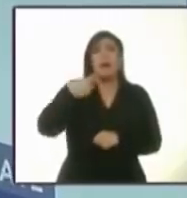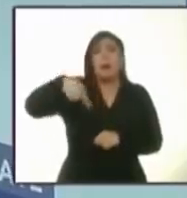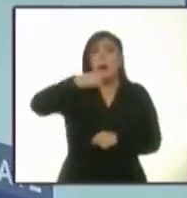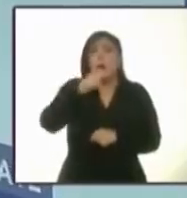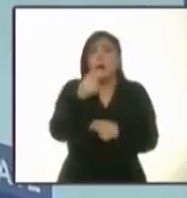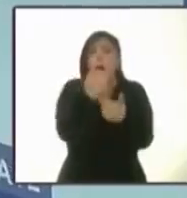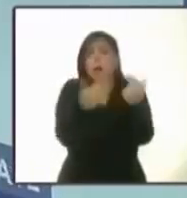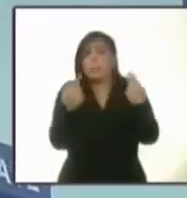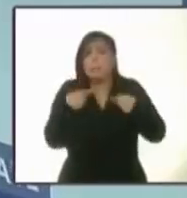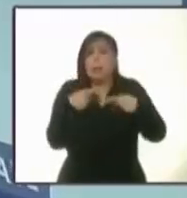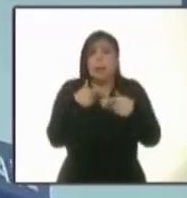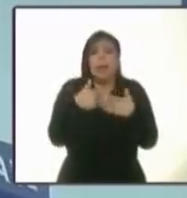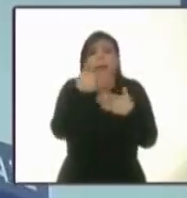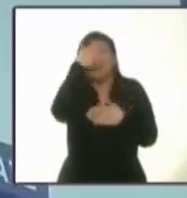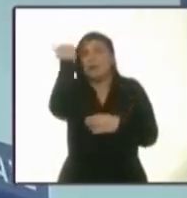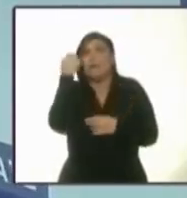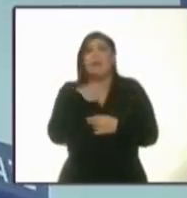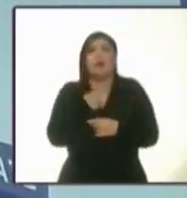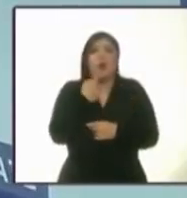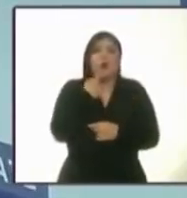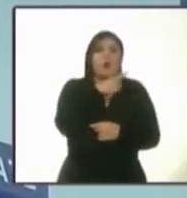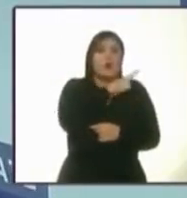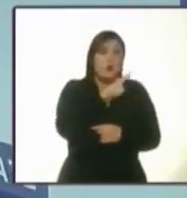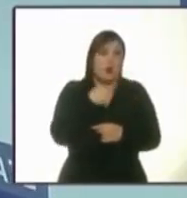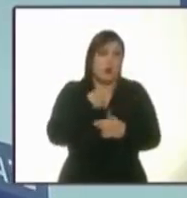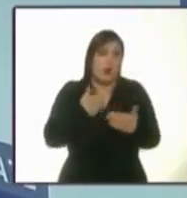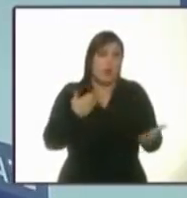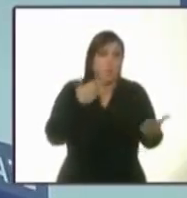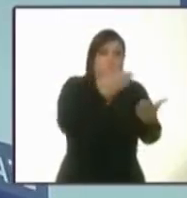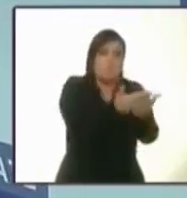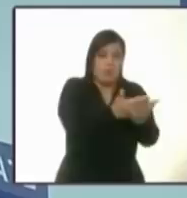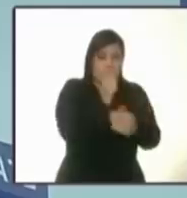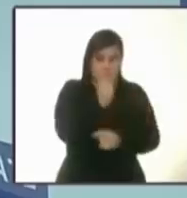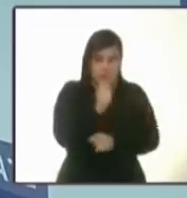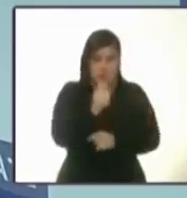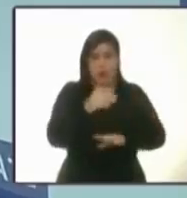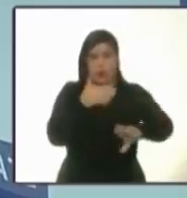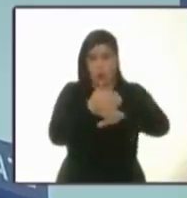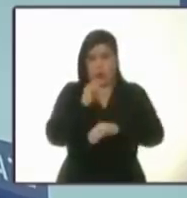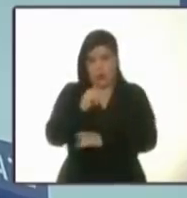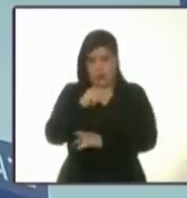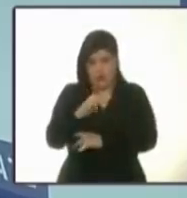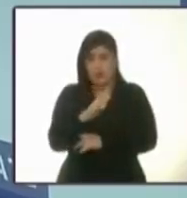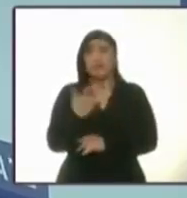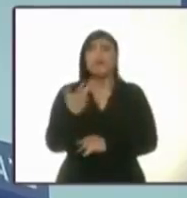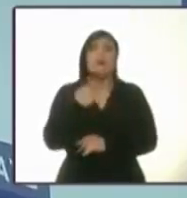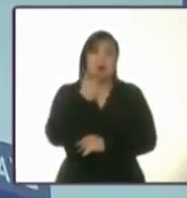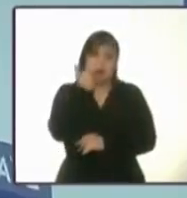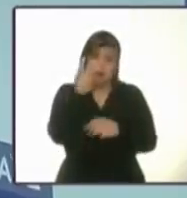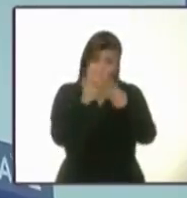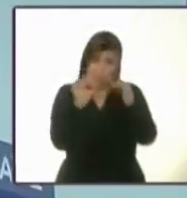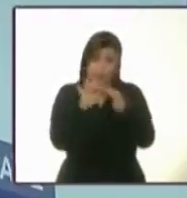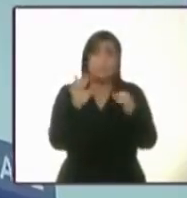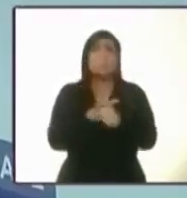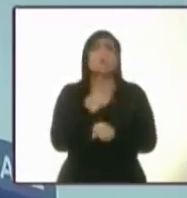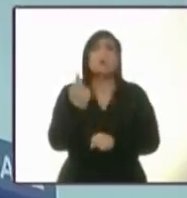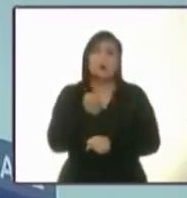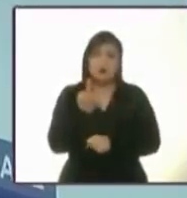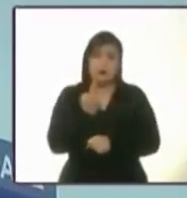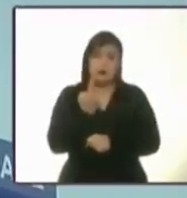supo de esta demanda que yo presenté. Quiero que escuchen porque al final de cuentas